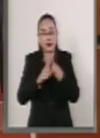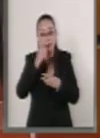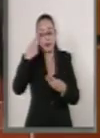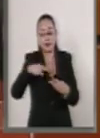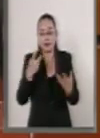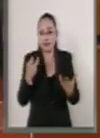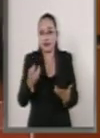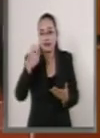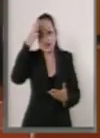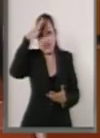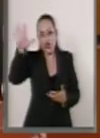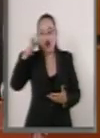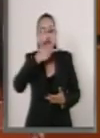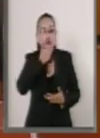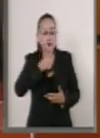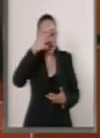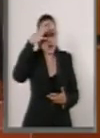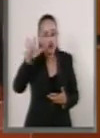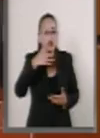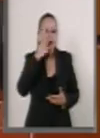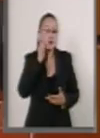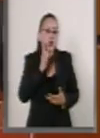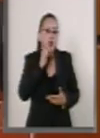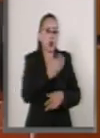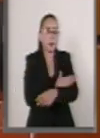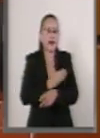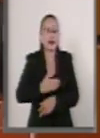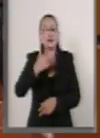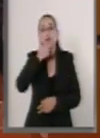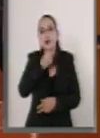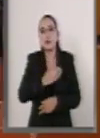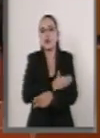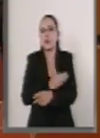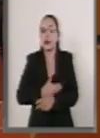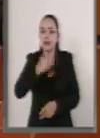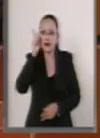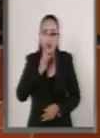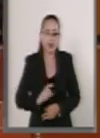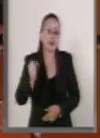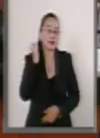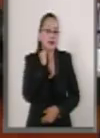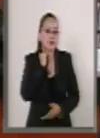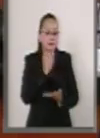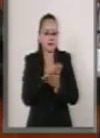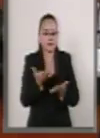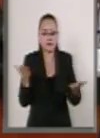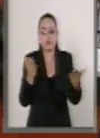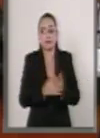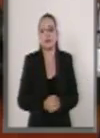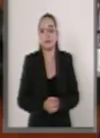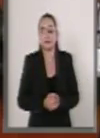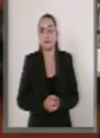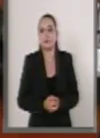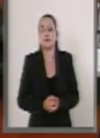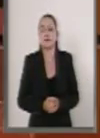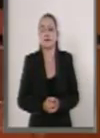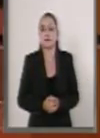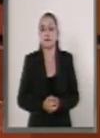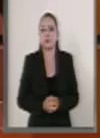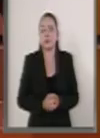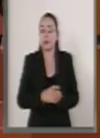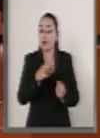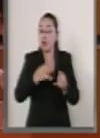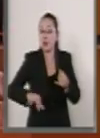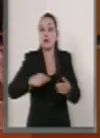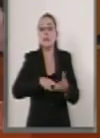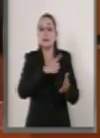señoras y señores compañeros y compañeras senadores para cerrar el círculo tenemos